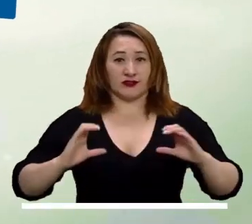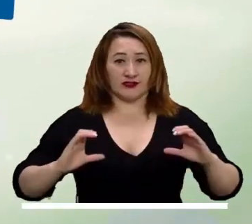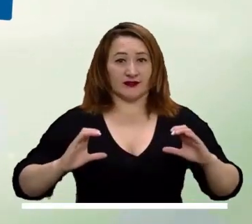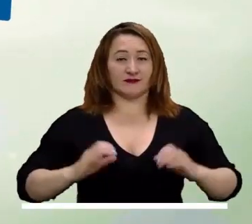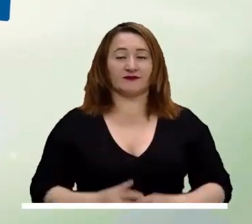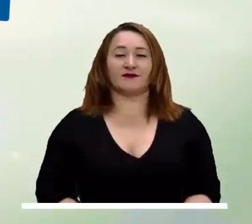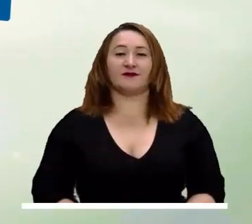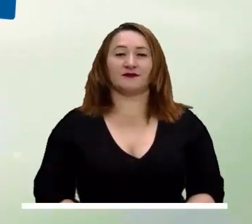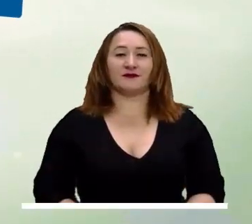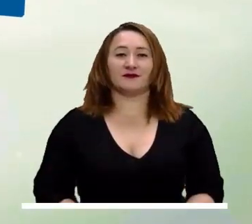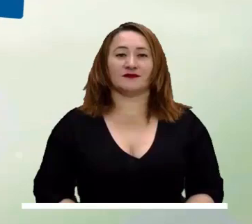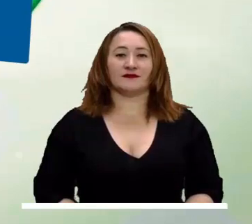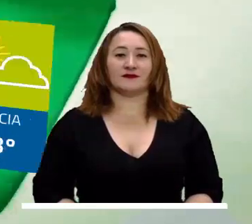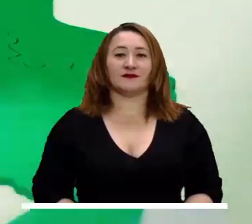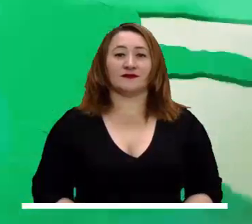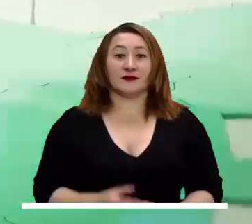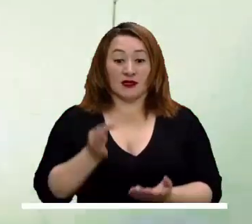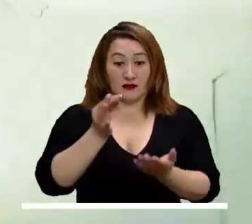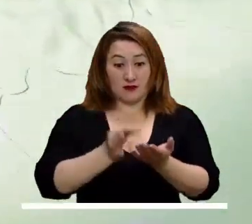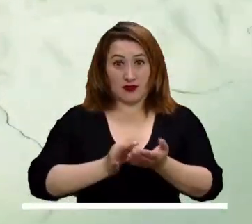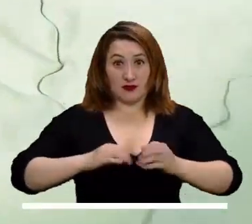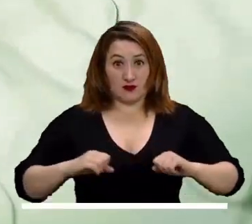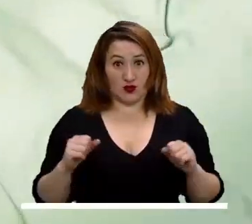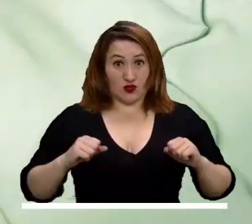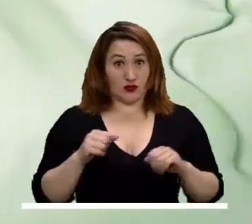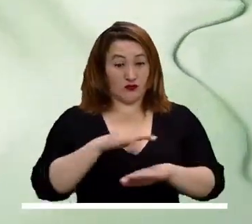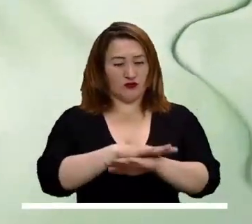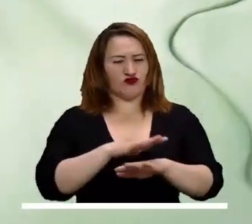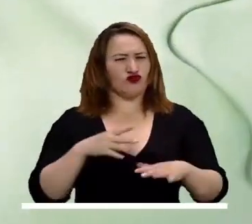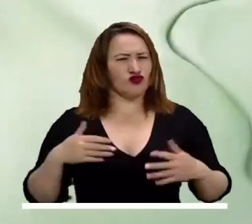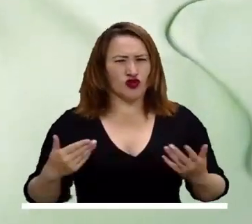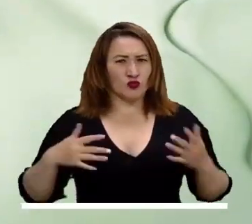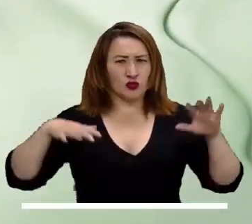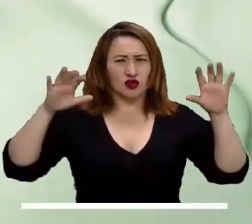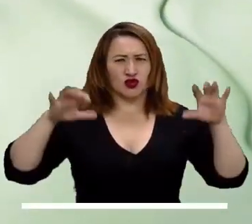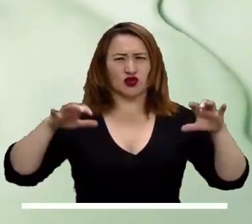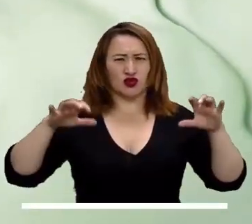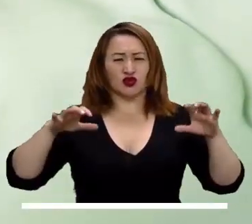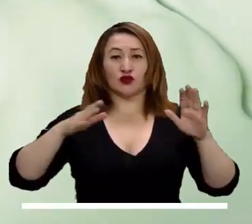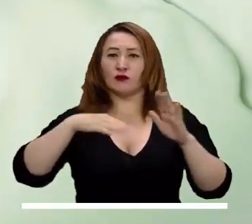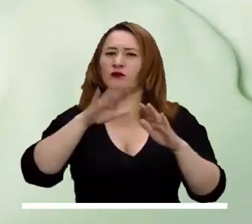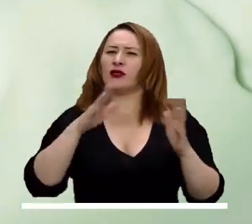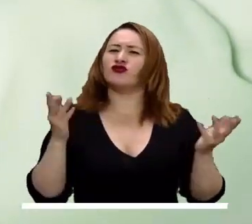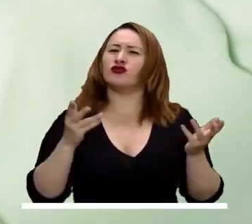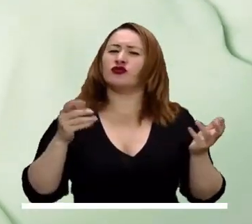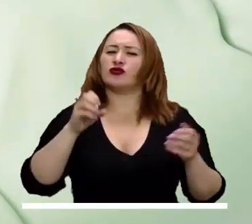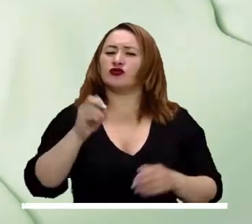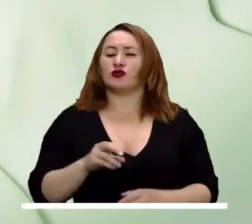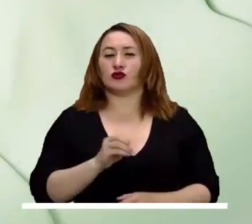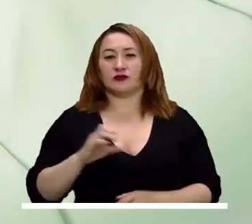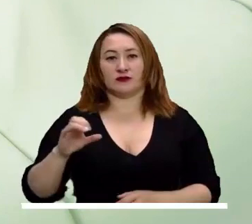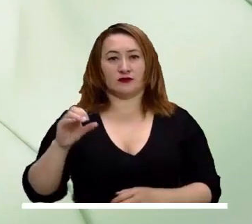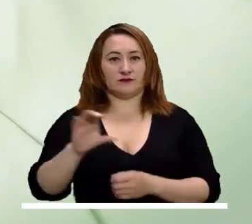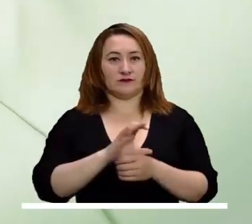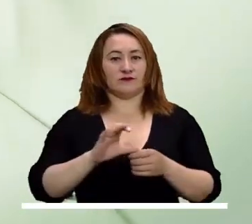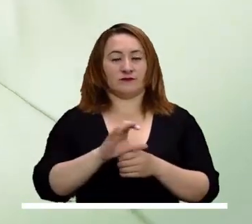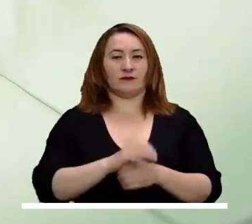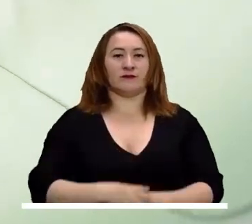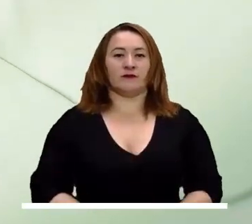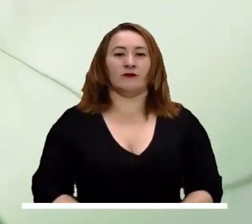Caquetá. La tarde en la capital del país estará marcada por lluvias especialmente al sur y occidente de la ciudad.